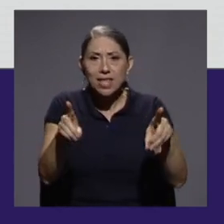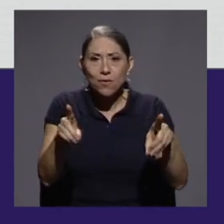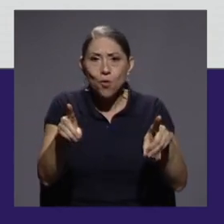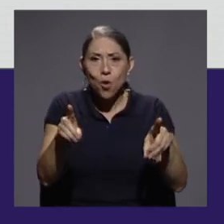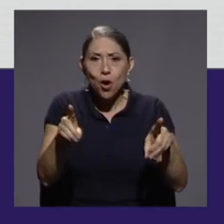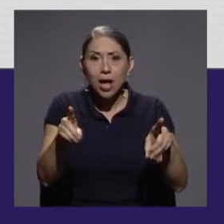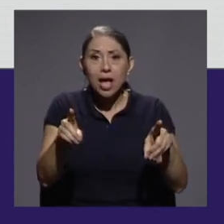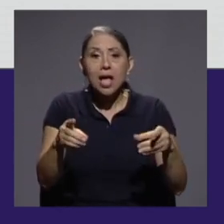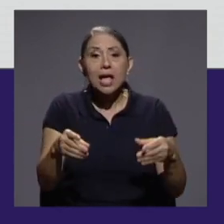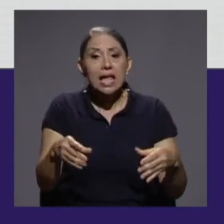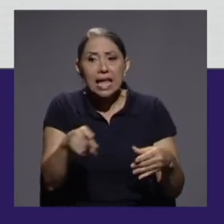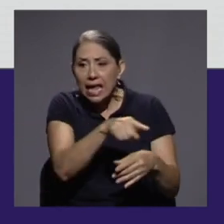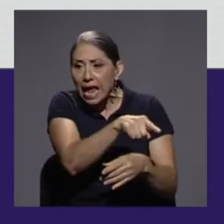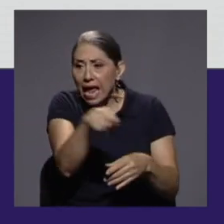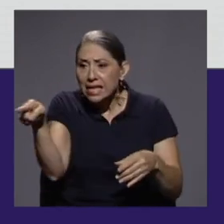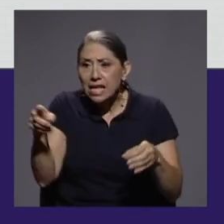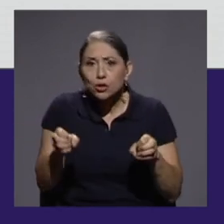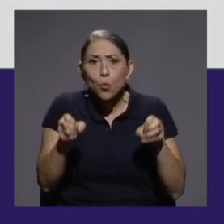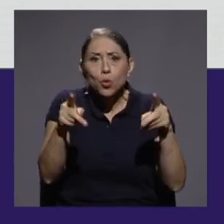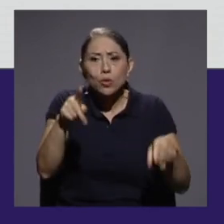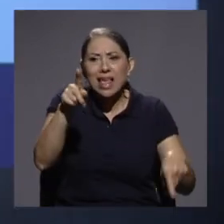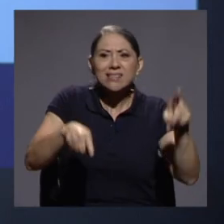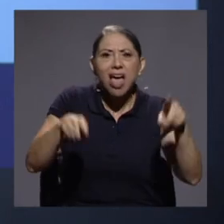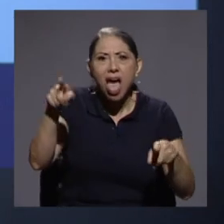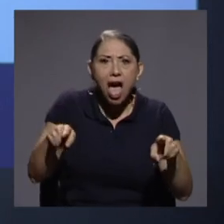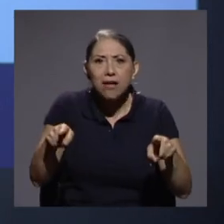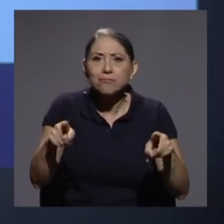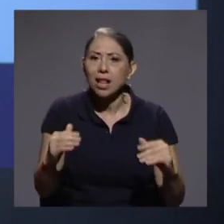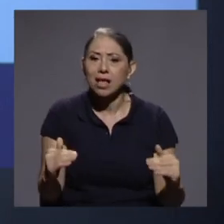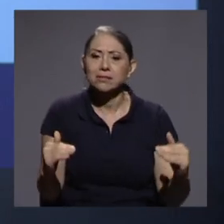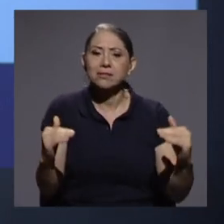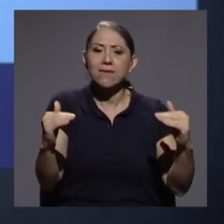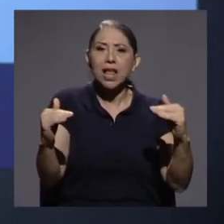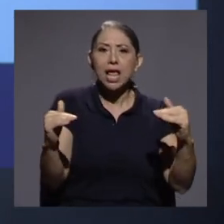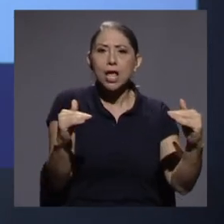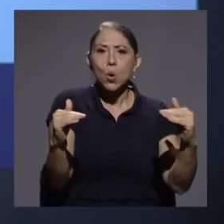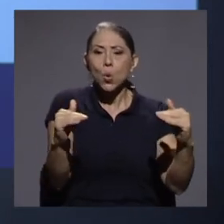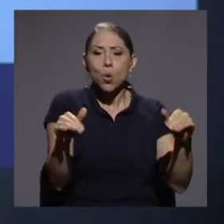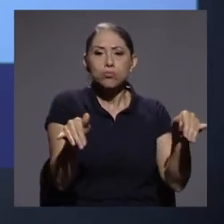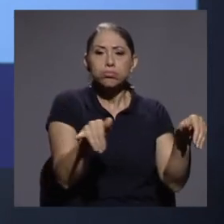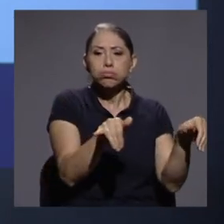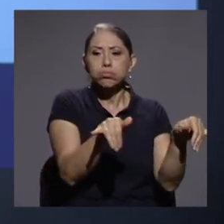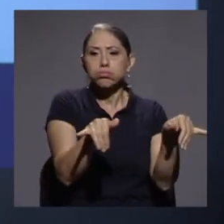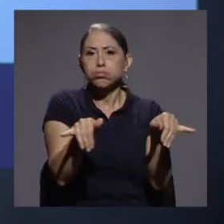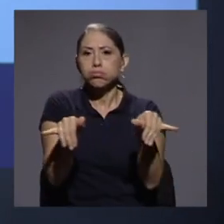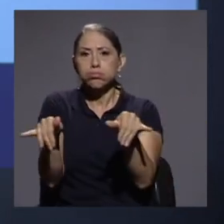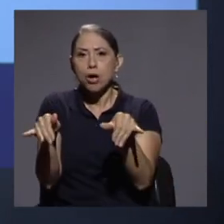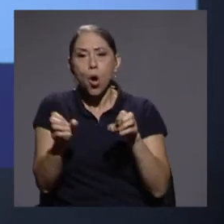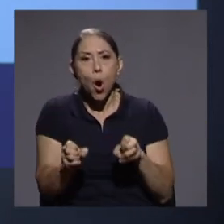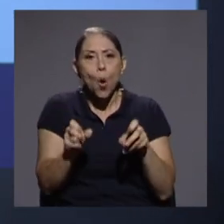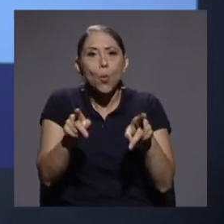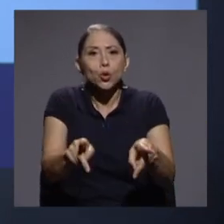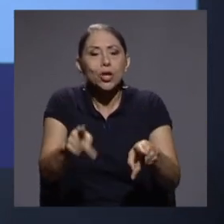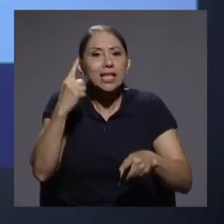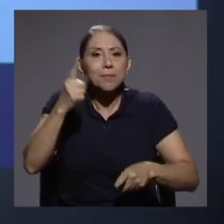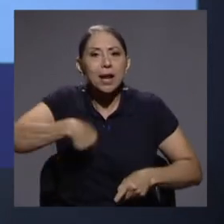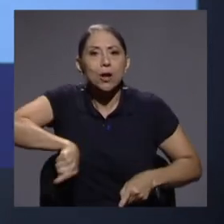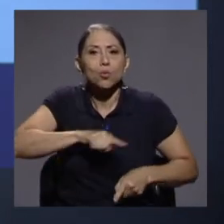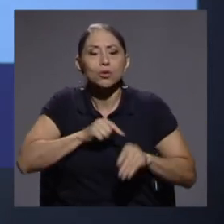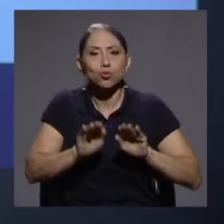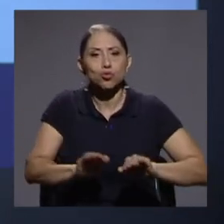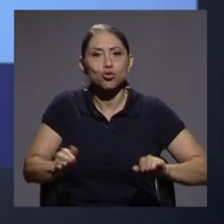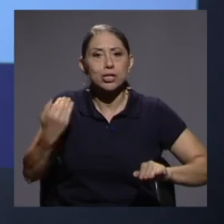nivele las oportunidades desde un principio, que nivele las oportunidades para nuestros niños, niñas y